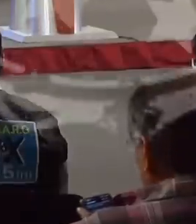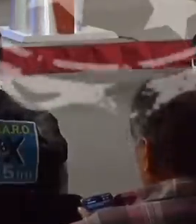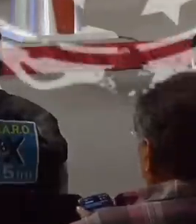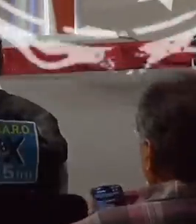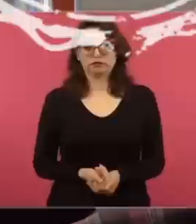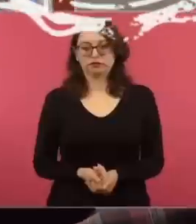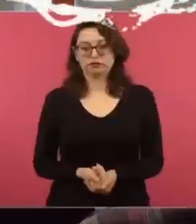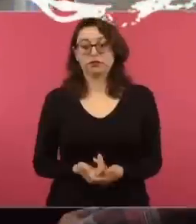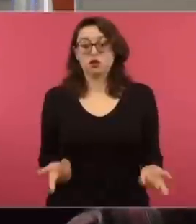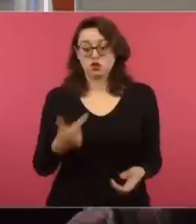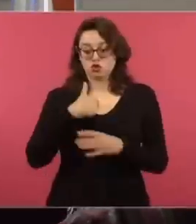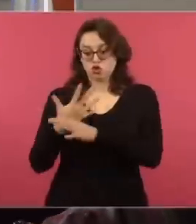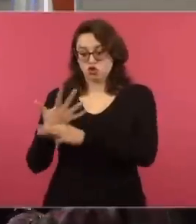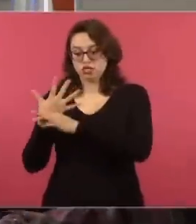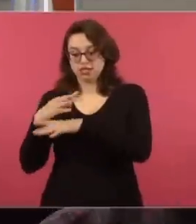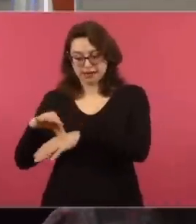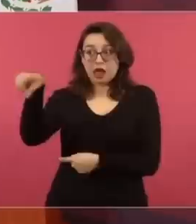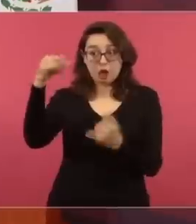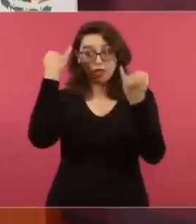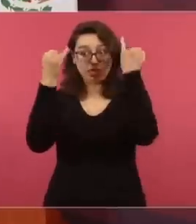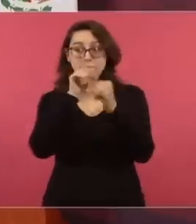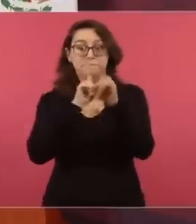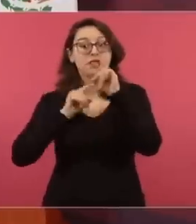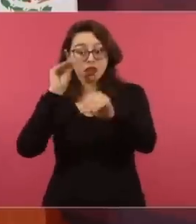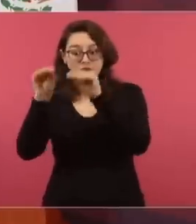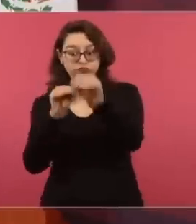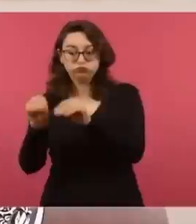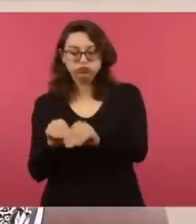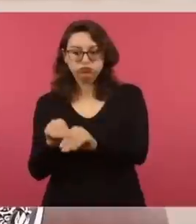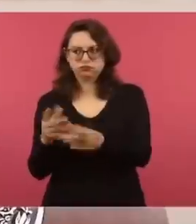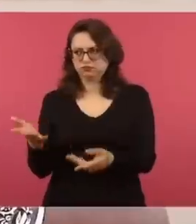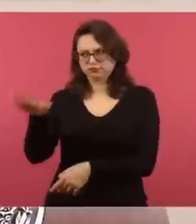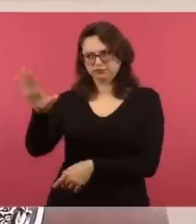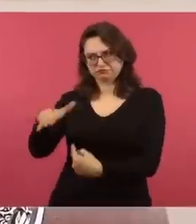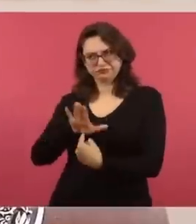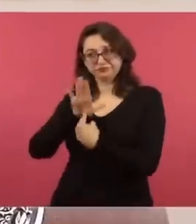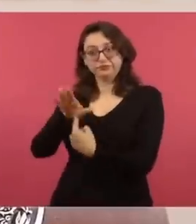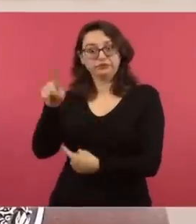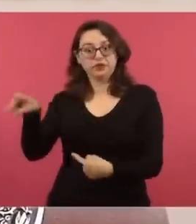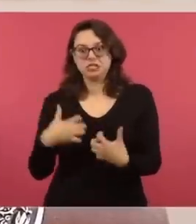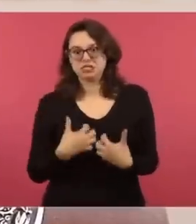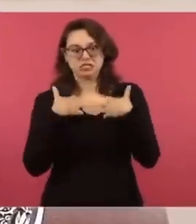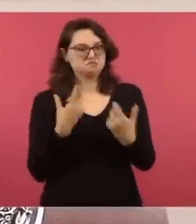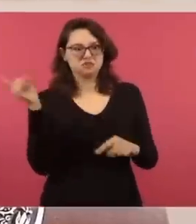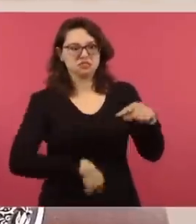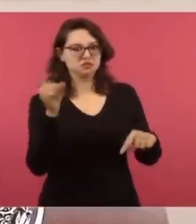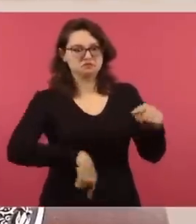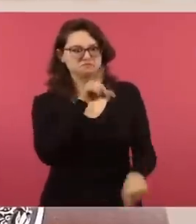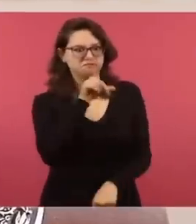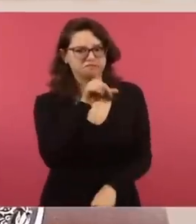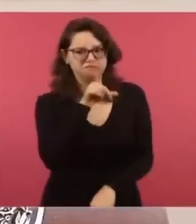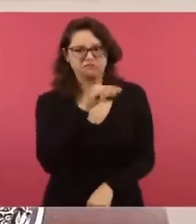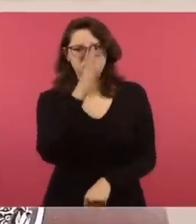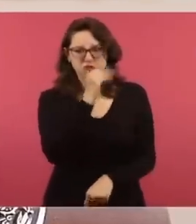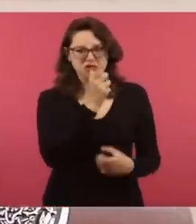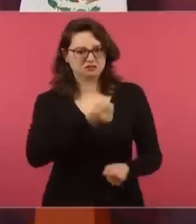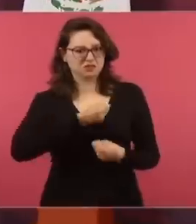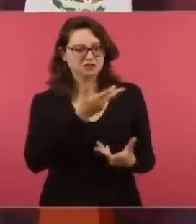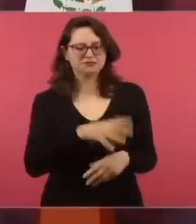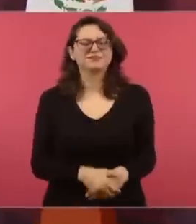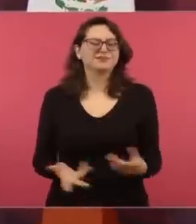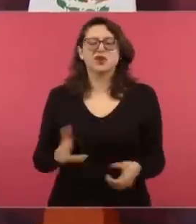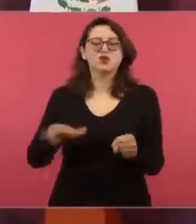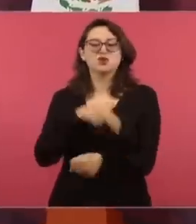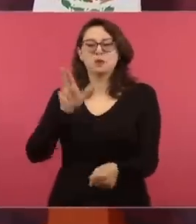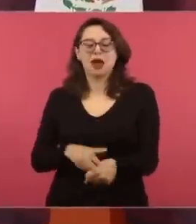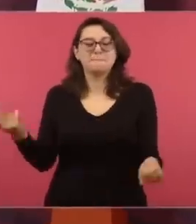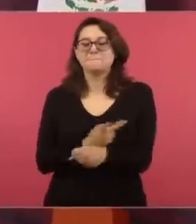Por esto, que esto es una distorsión, me acusan de violencia política de género. No me extraña, porque hace dos